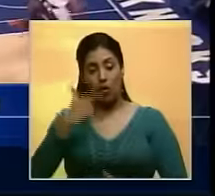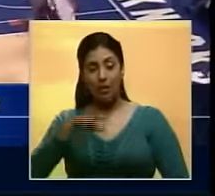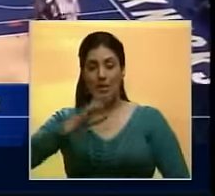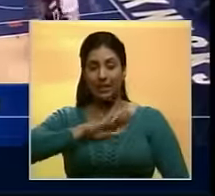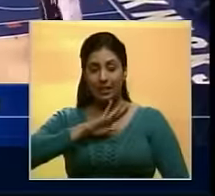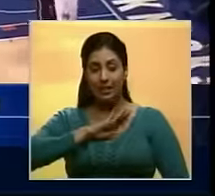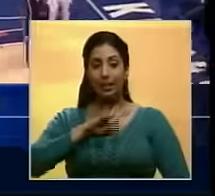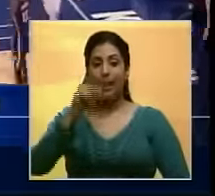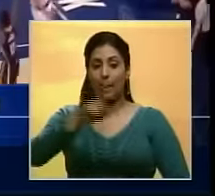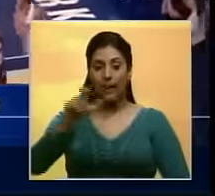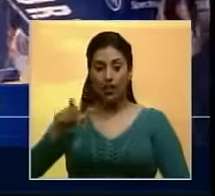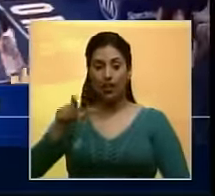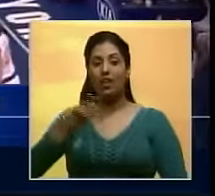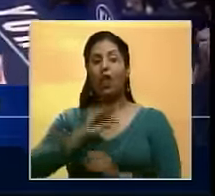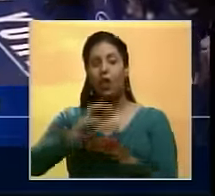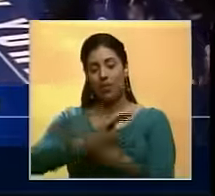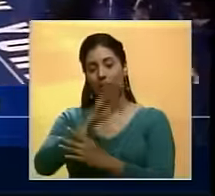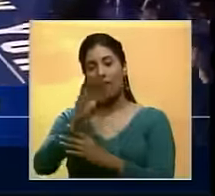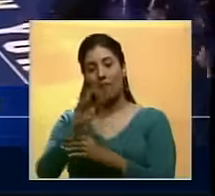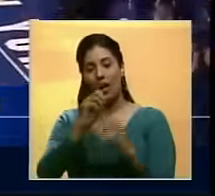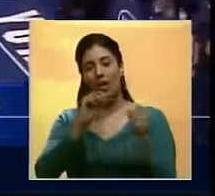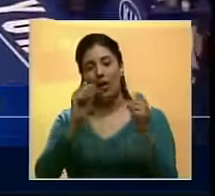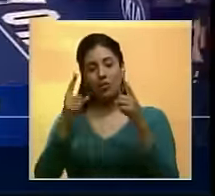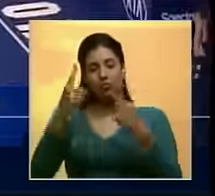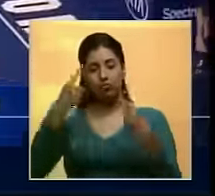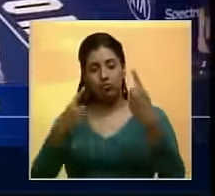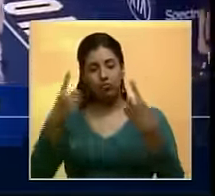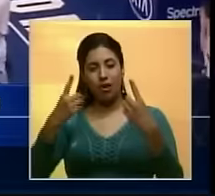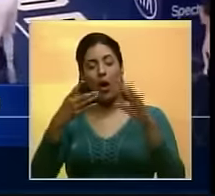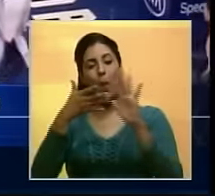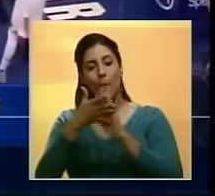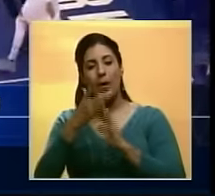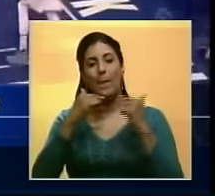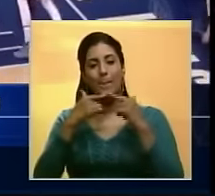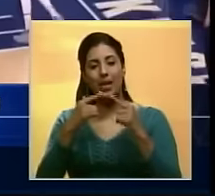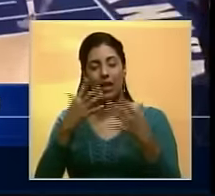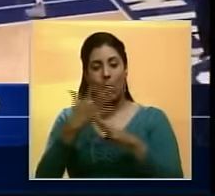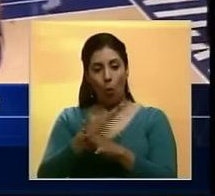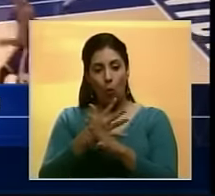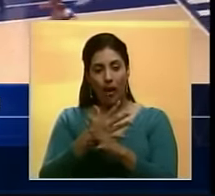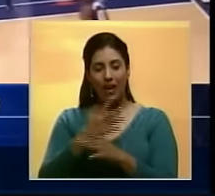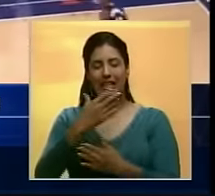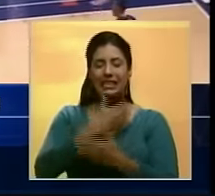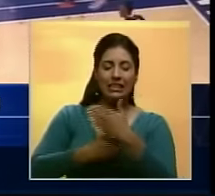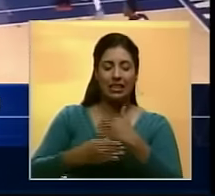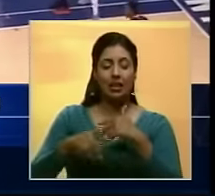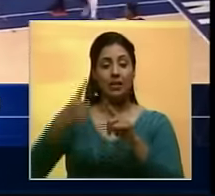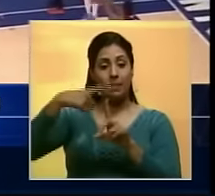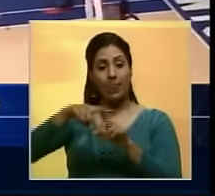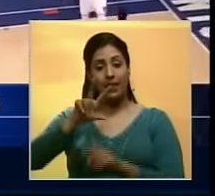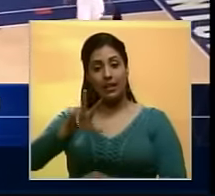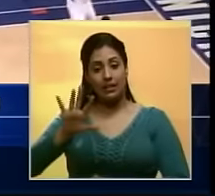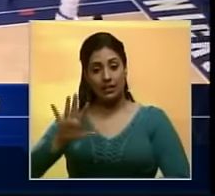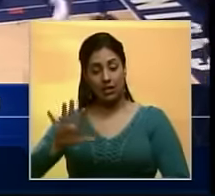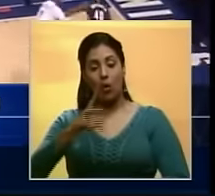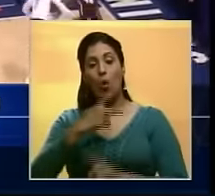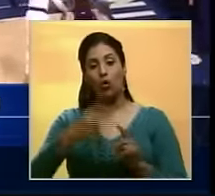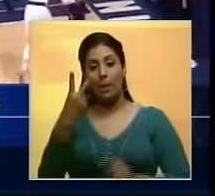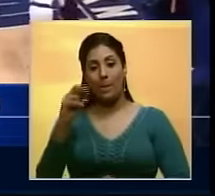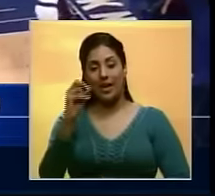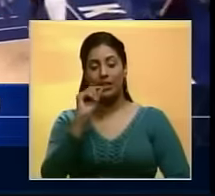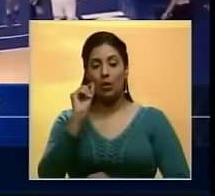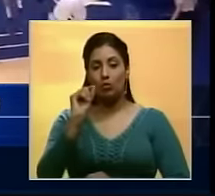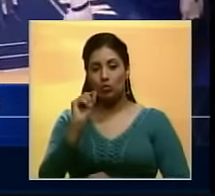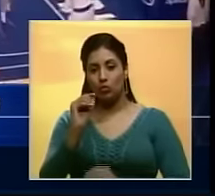Anthony y Derrick Rose regresaron al duelo o al duelo luego de perderse un par de juegos por lesiones y sumaron 35 y 20 puntos